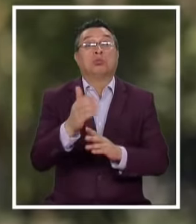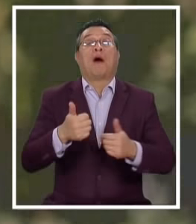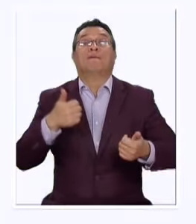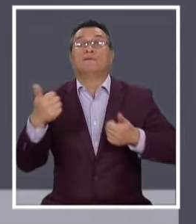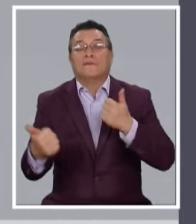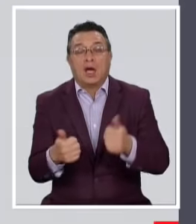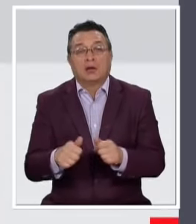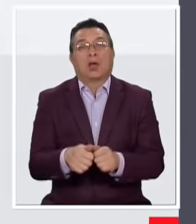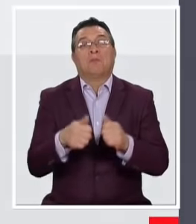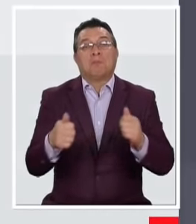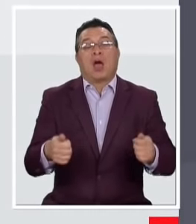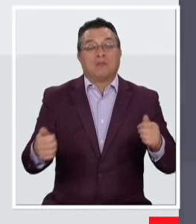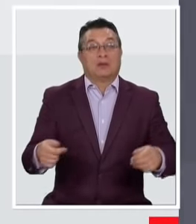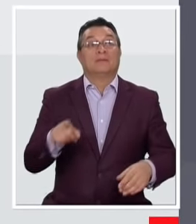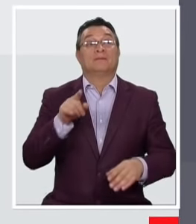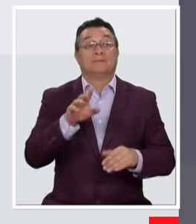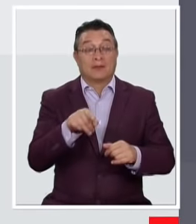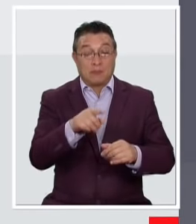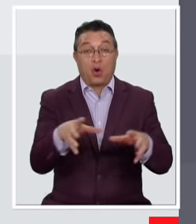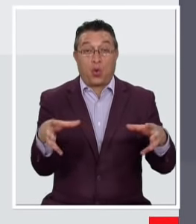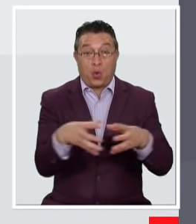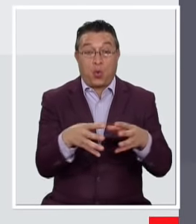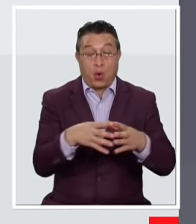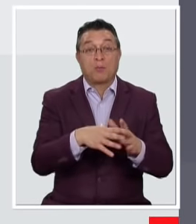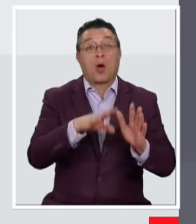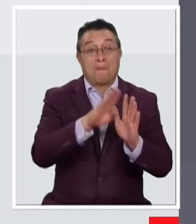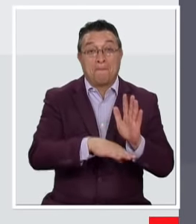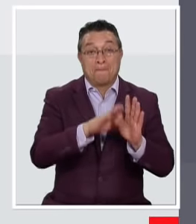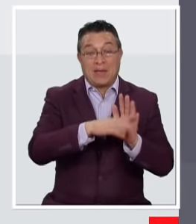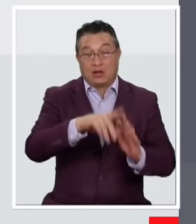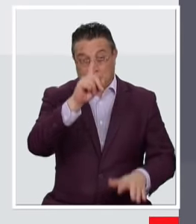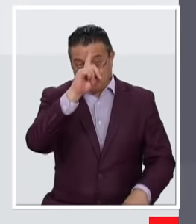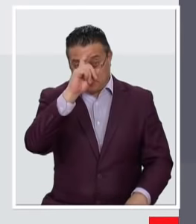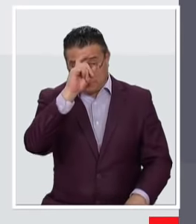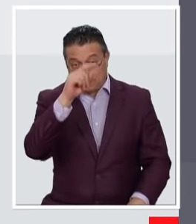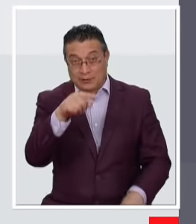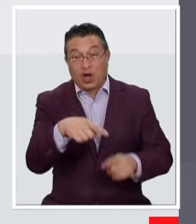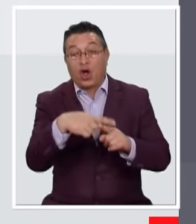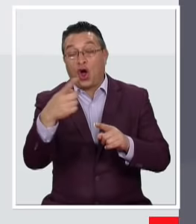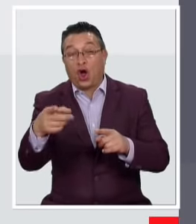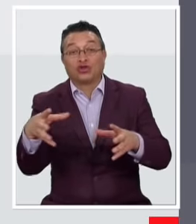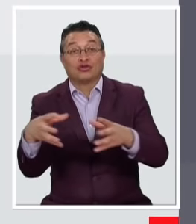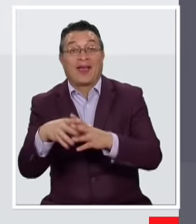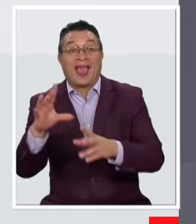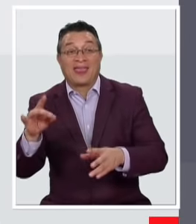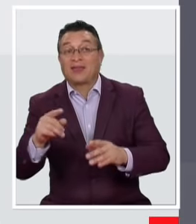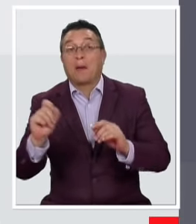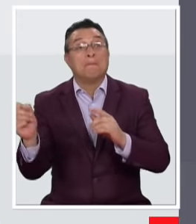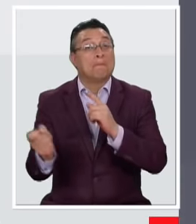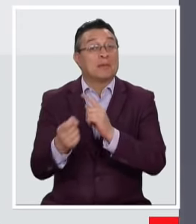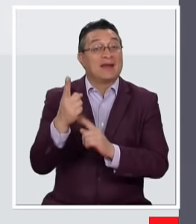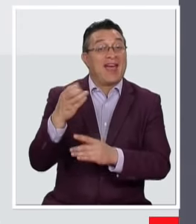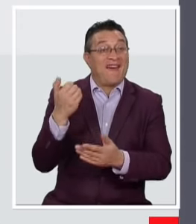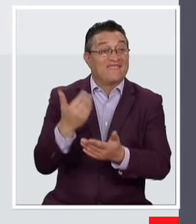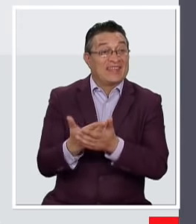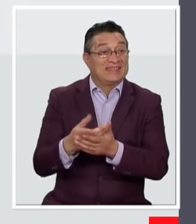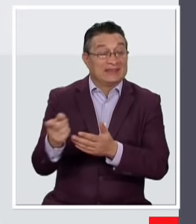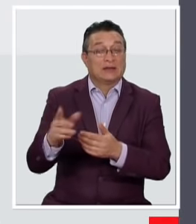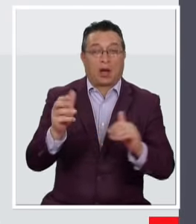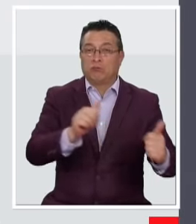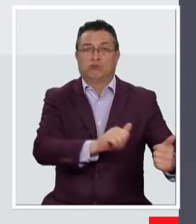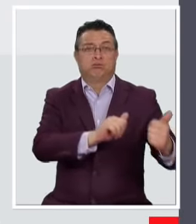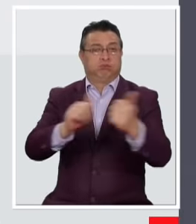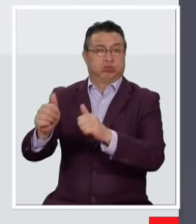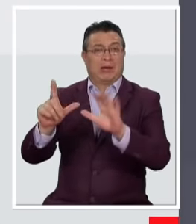fiesta Si bien Siguen siendo un grupo Con menos hospitalizaciones Que en otros tramos de edad Por primera vez Superaron a los